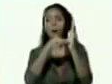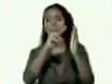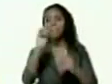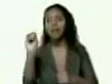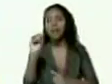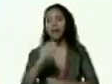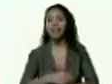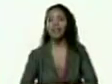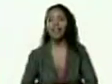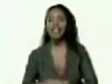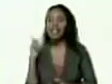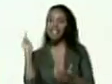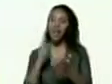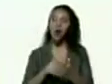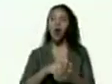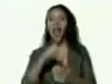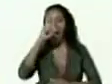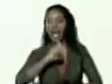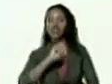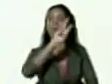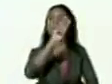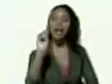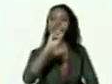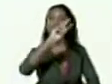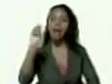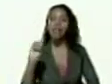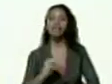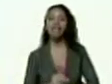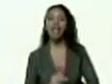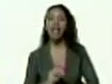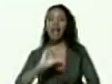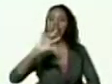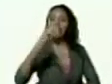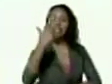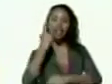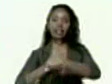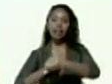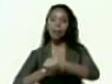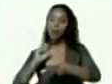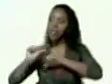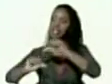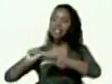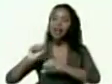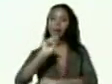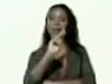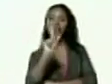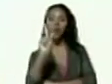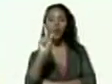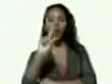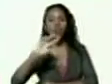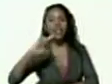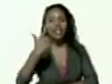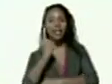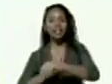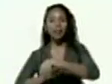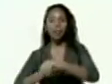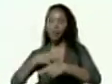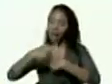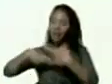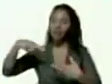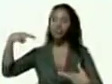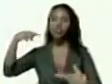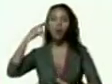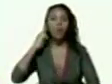llegó el año 2020 la tercera década del siglo XXI la tercera década de la revolución